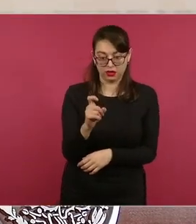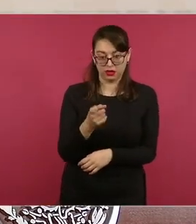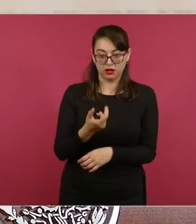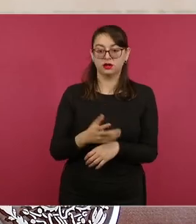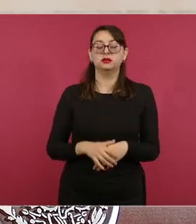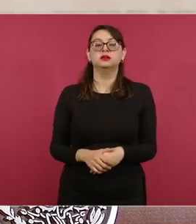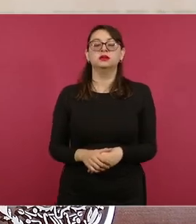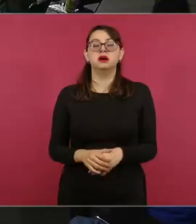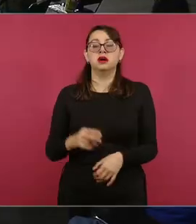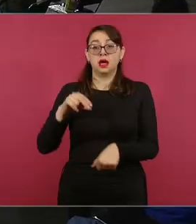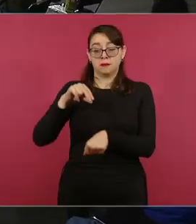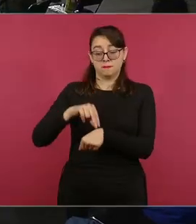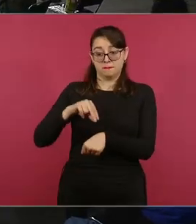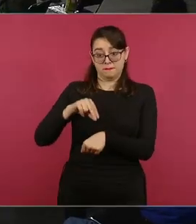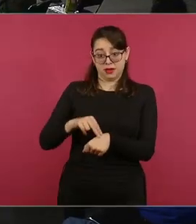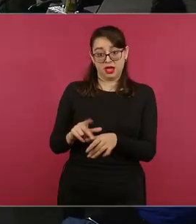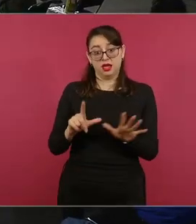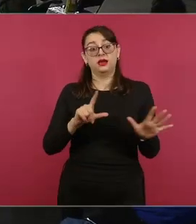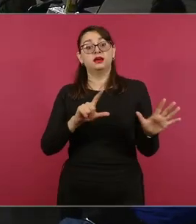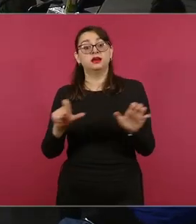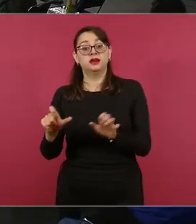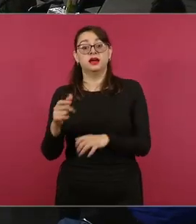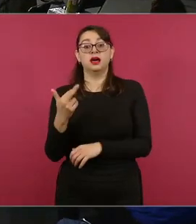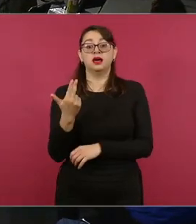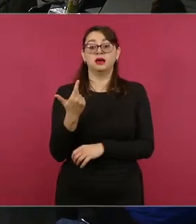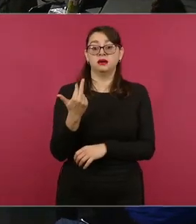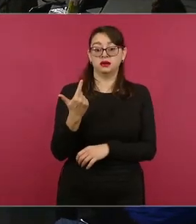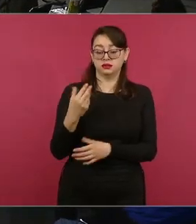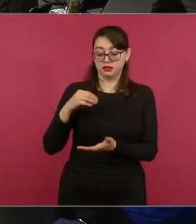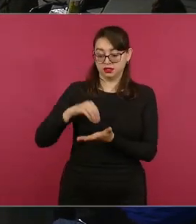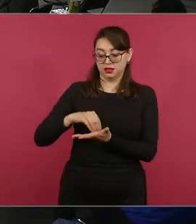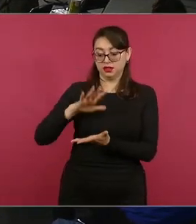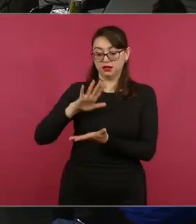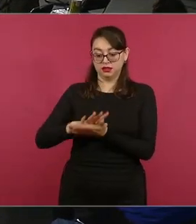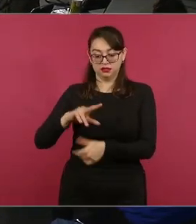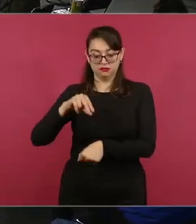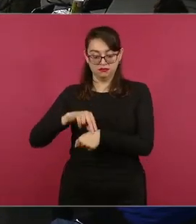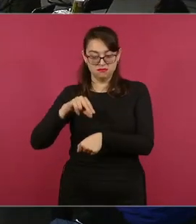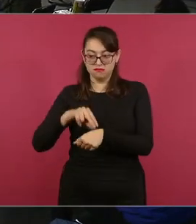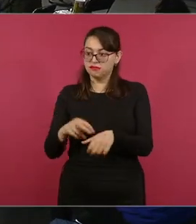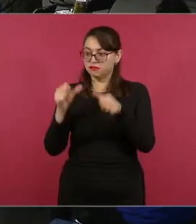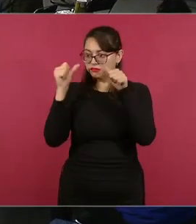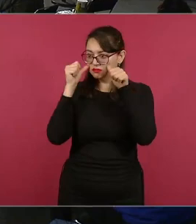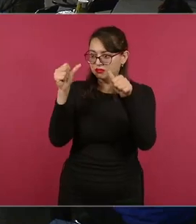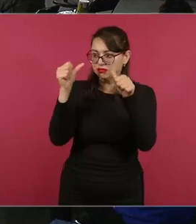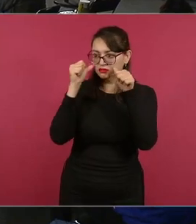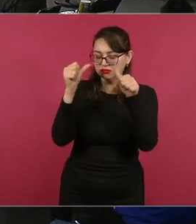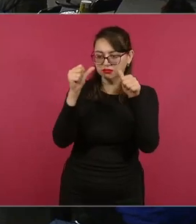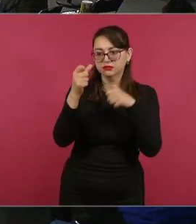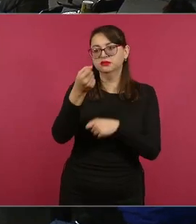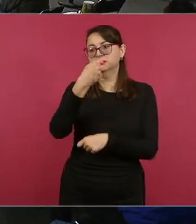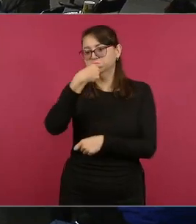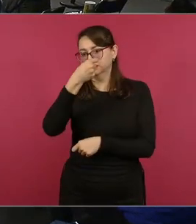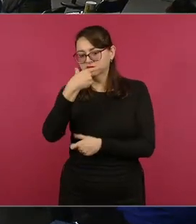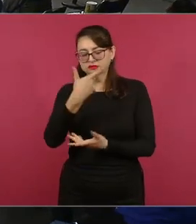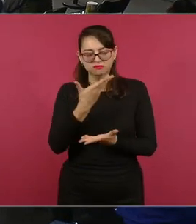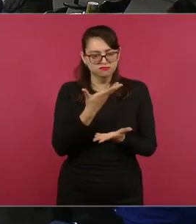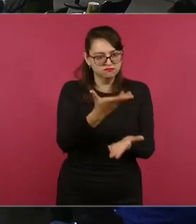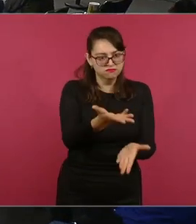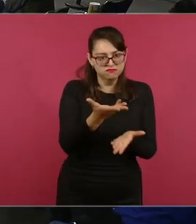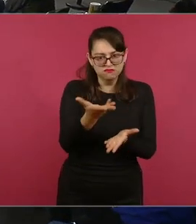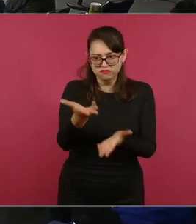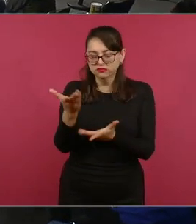consultas médicas, setecientas veinticinco consultas a la población, con entrega de medicamentos también.